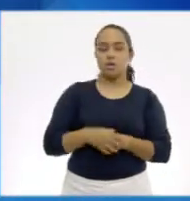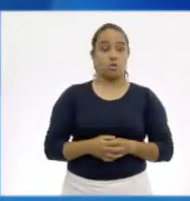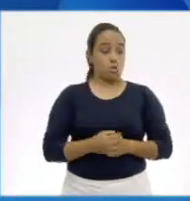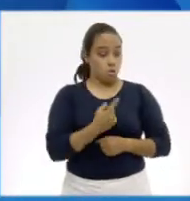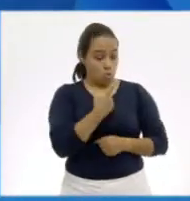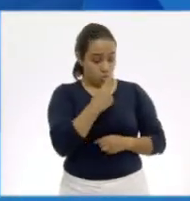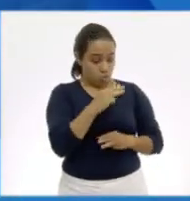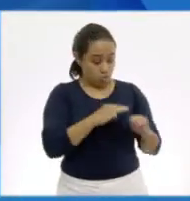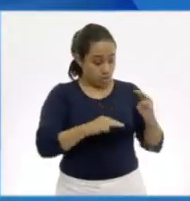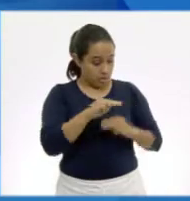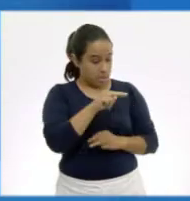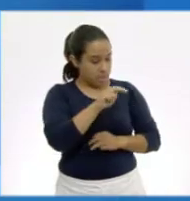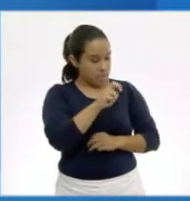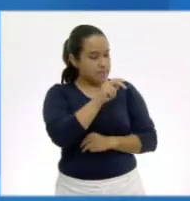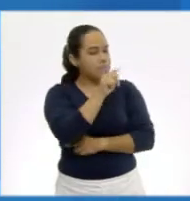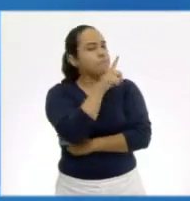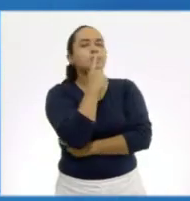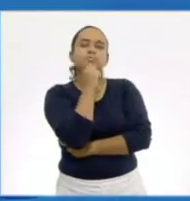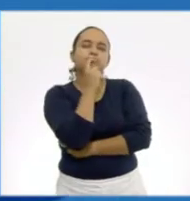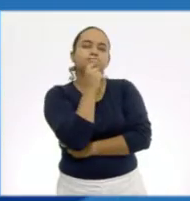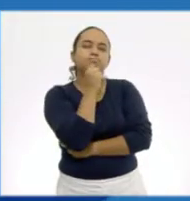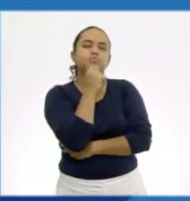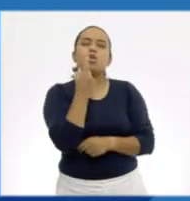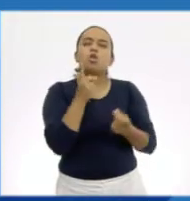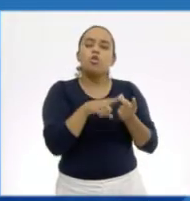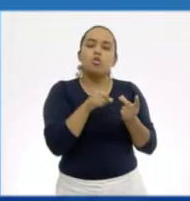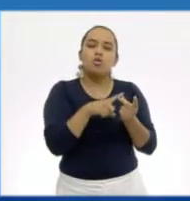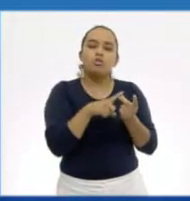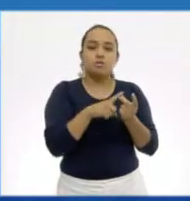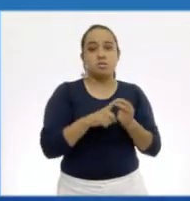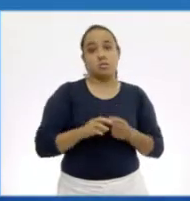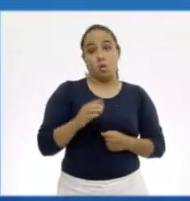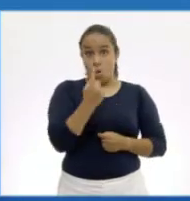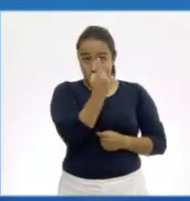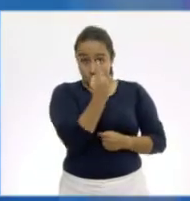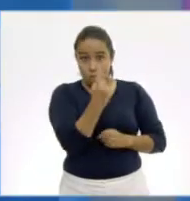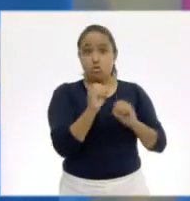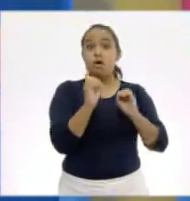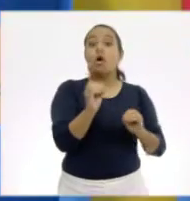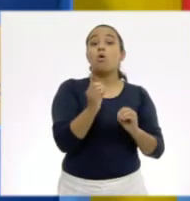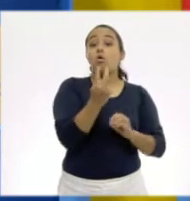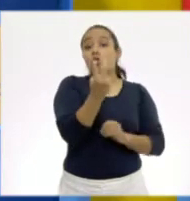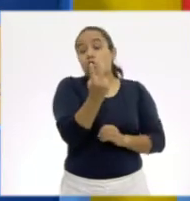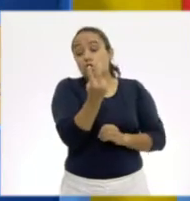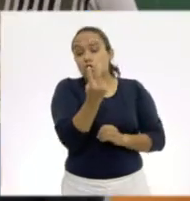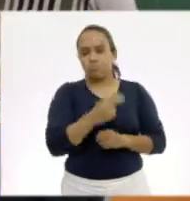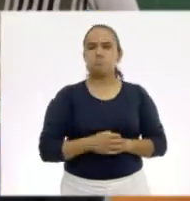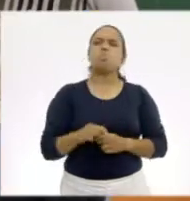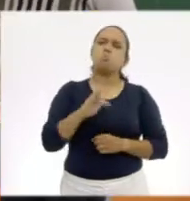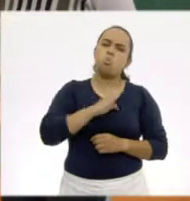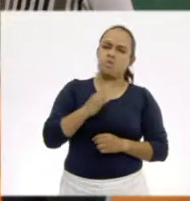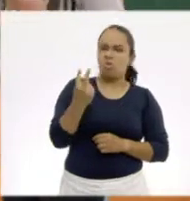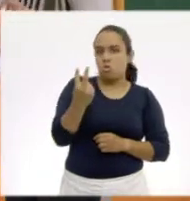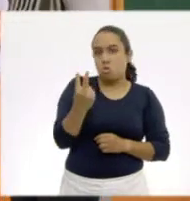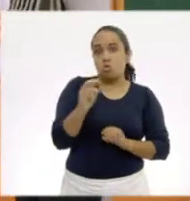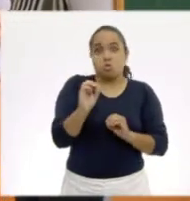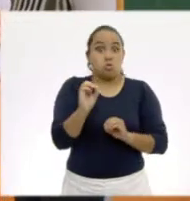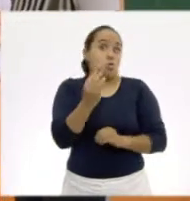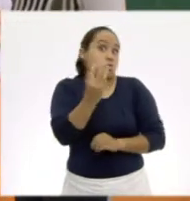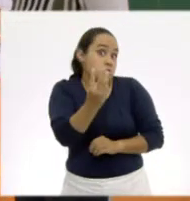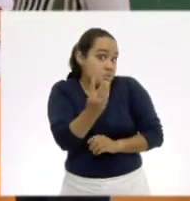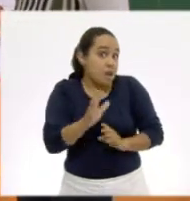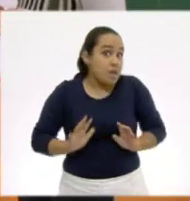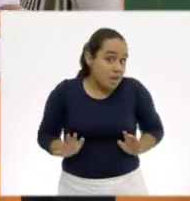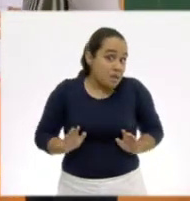montaña que se encuentre en Nepal. ¿Puedo decir una o puedo decir dos? Puedes decir dos. ¿O tres? ¿O tres?